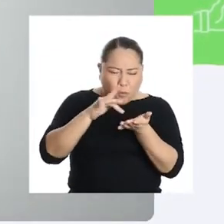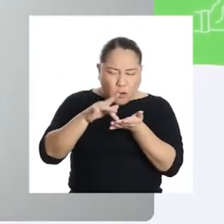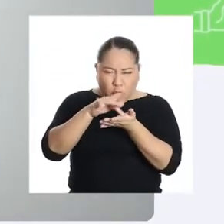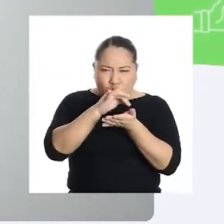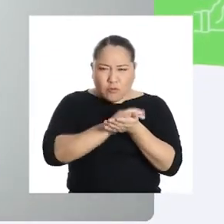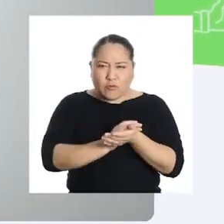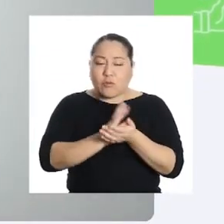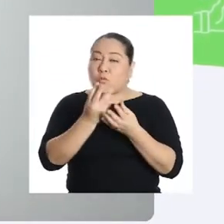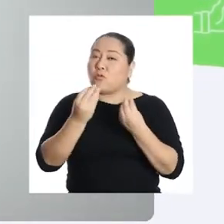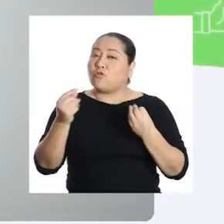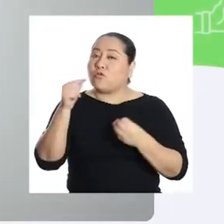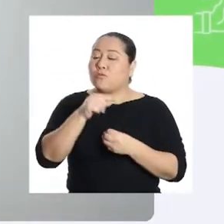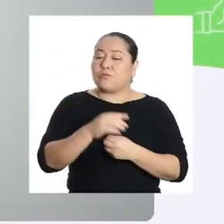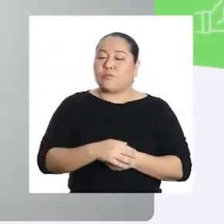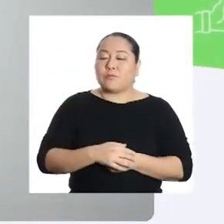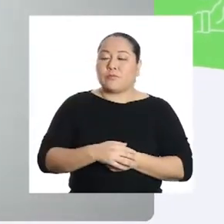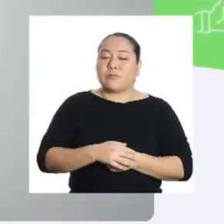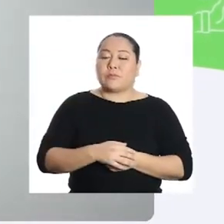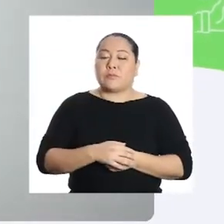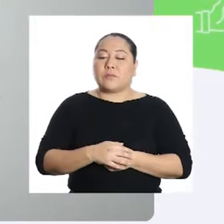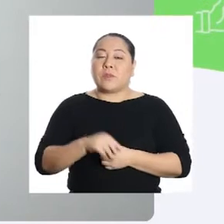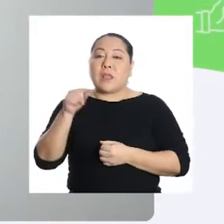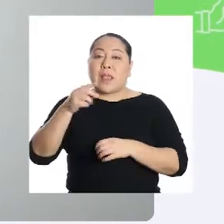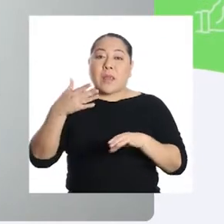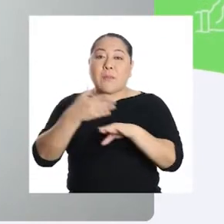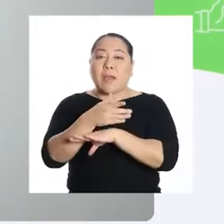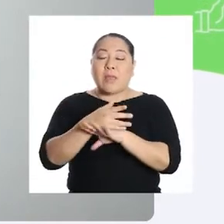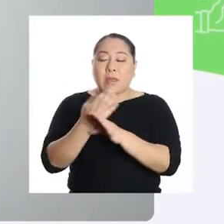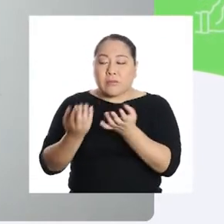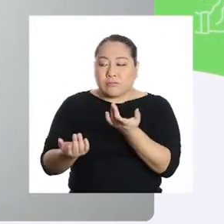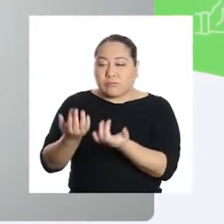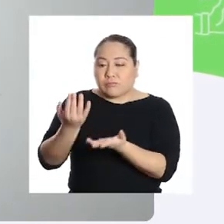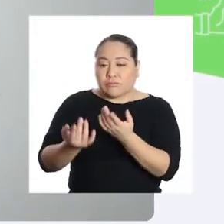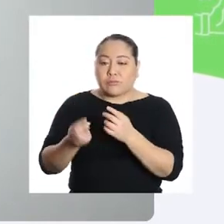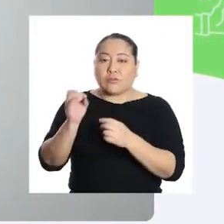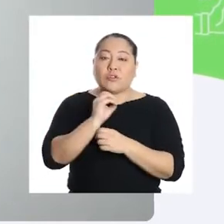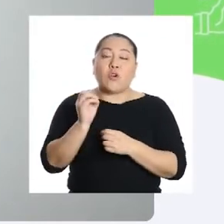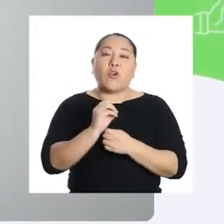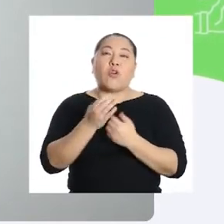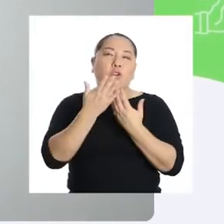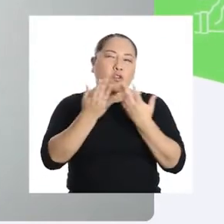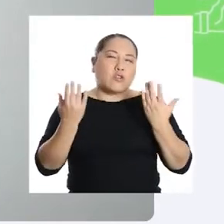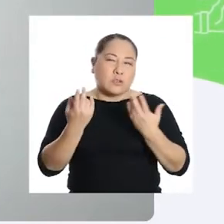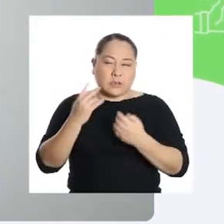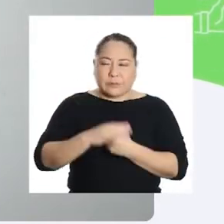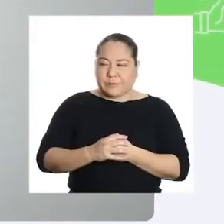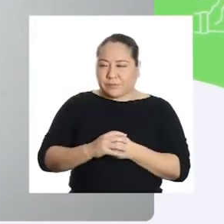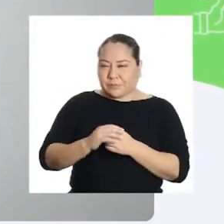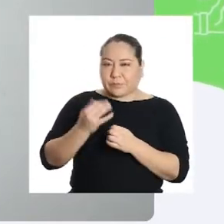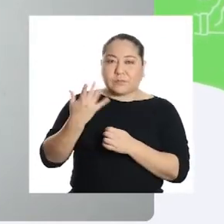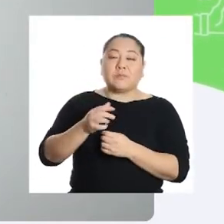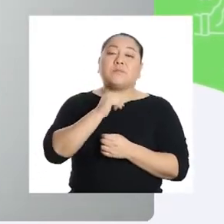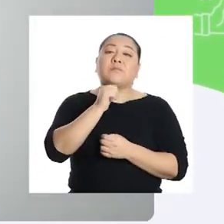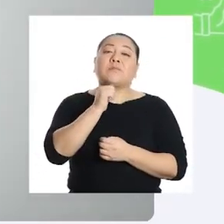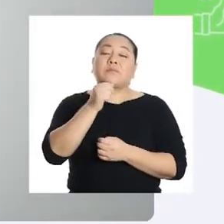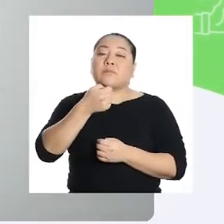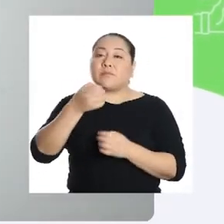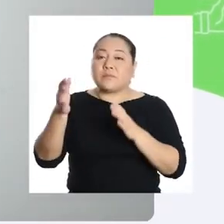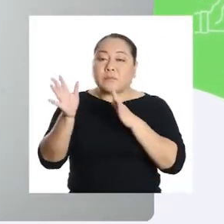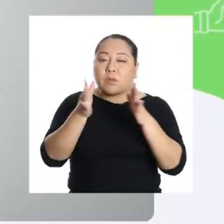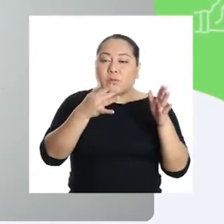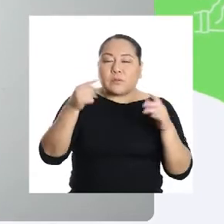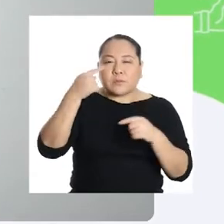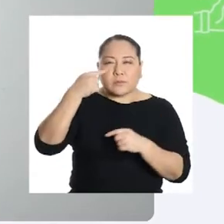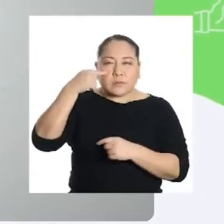carbónico. Este se produce mediante la quema de la madera o residuos vegetales en ausencia de aire.